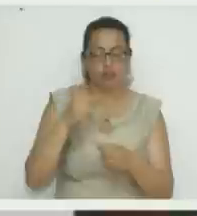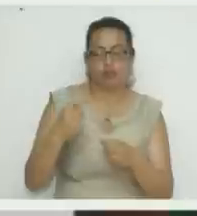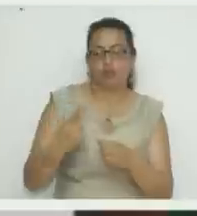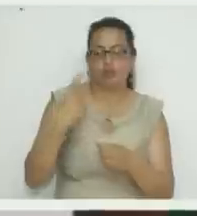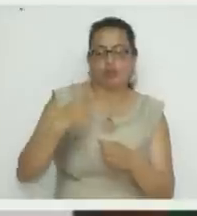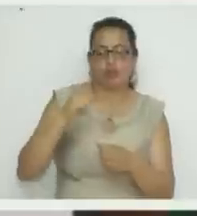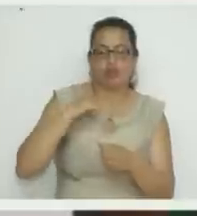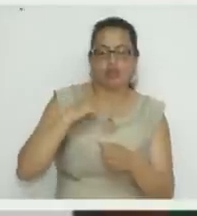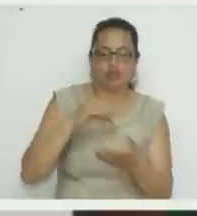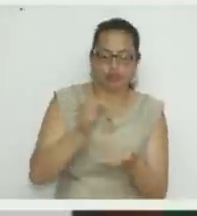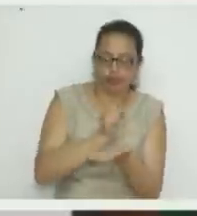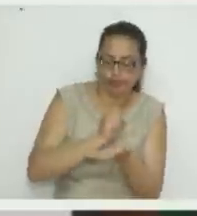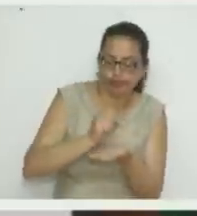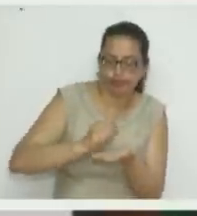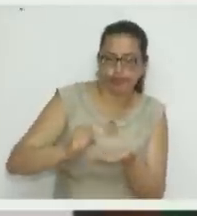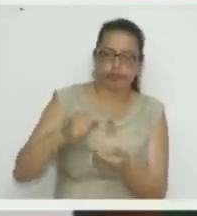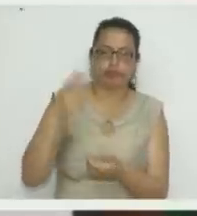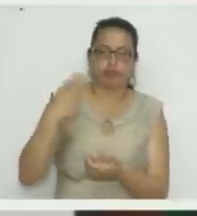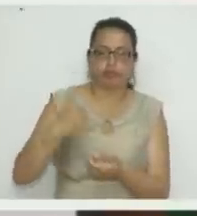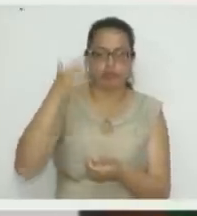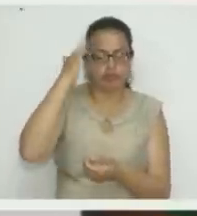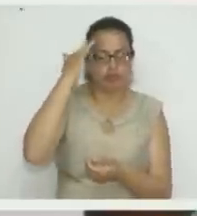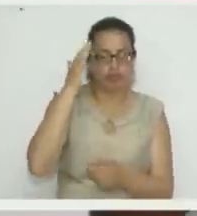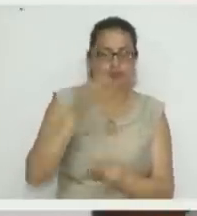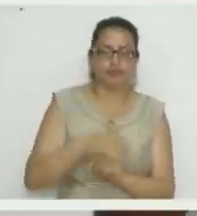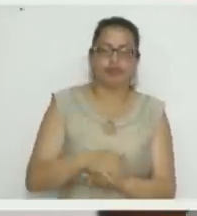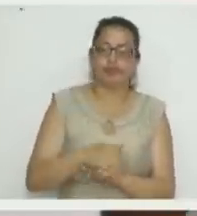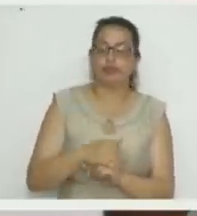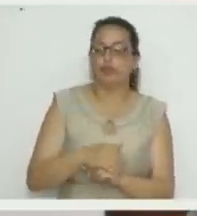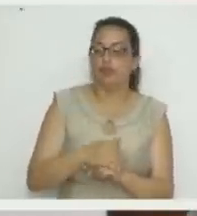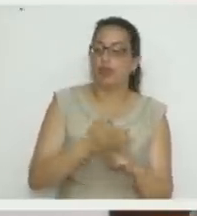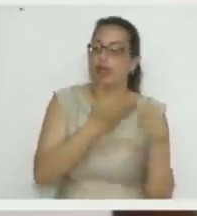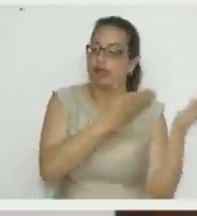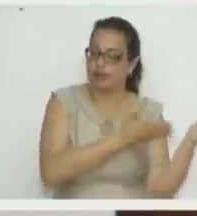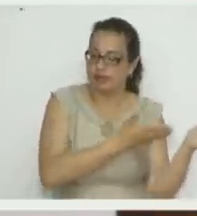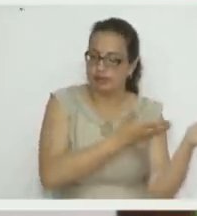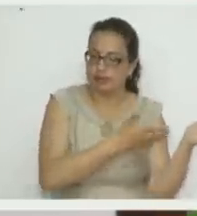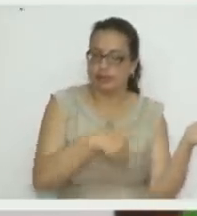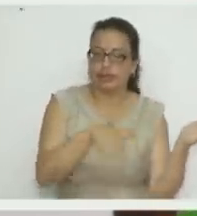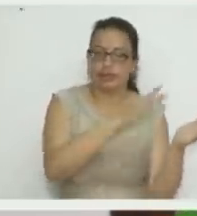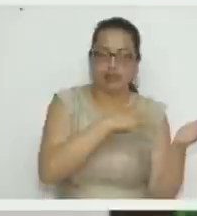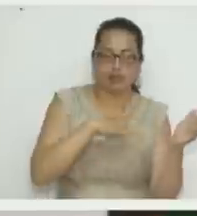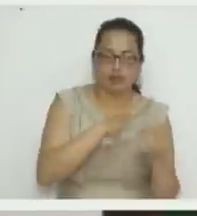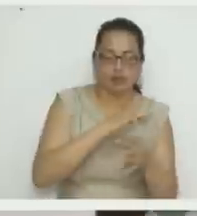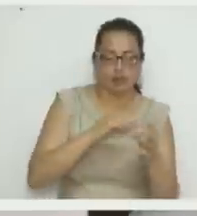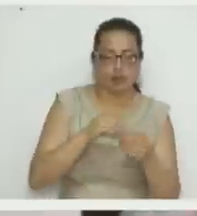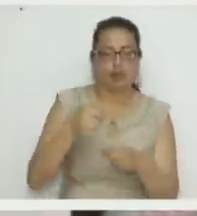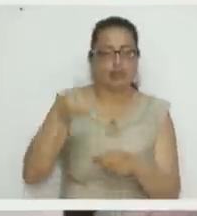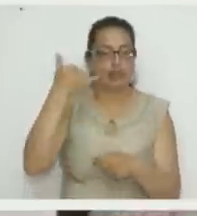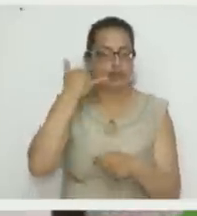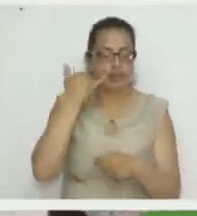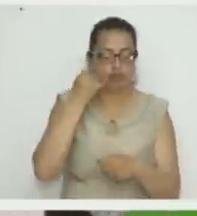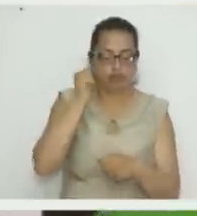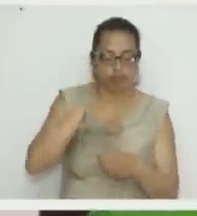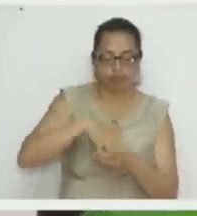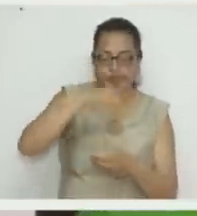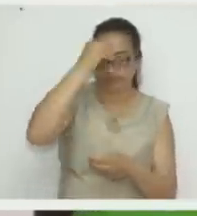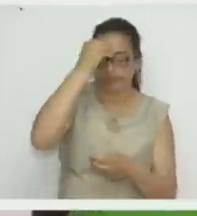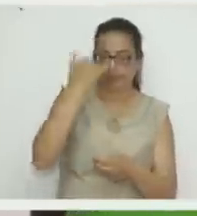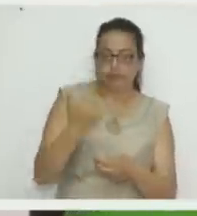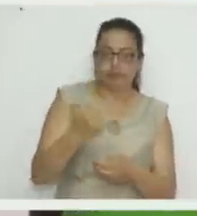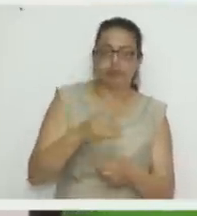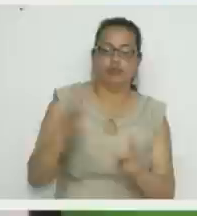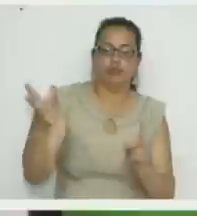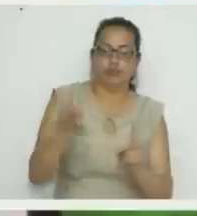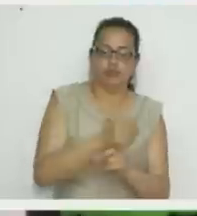nota. Hermelina Rodríguez, 312-423-8038. Ese es el número de ella. Ella está